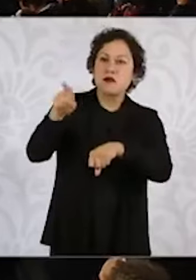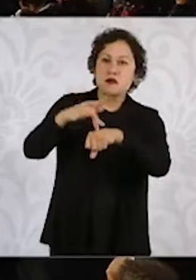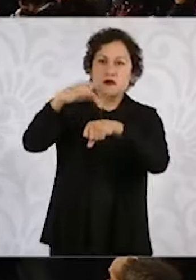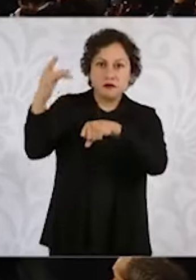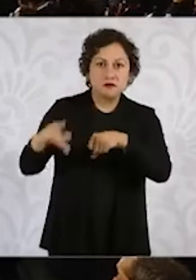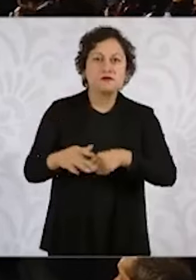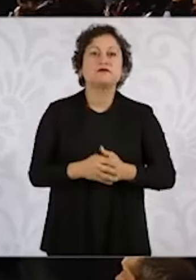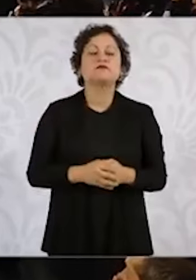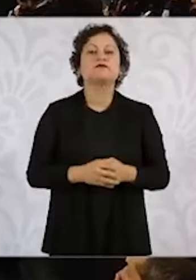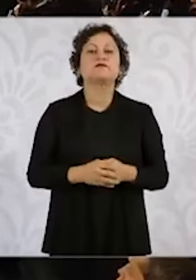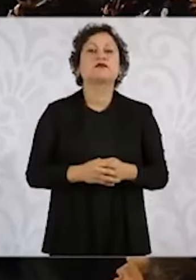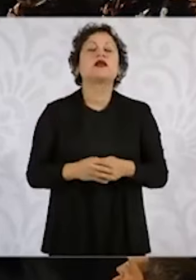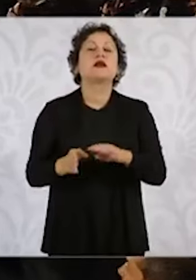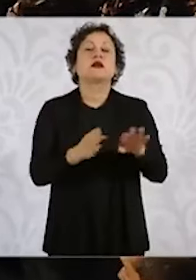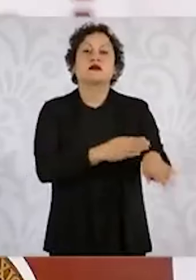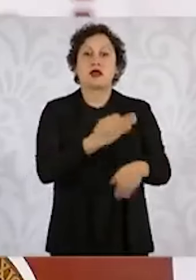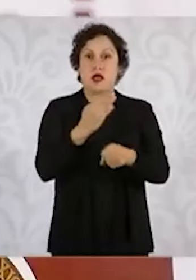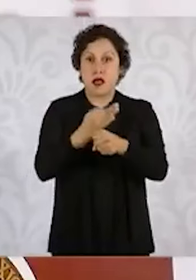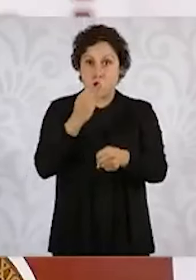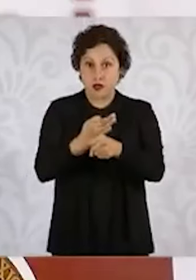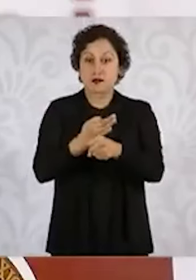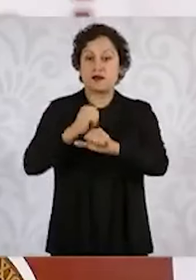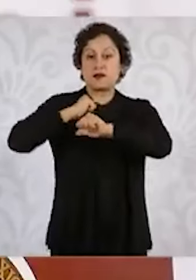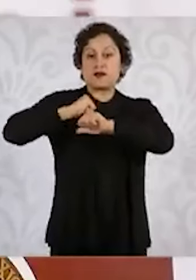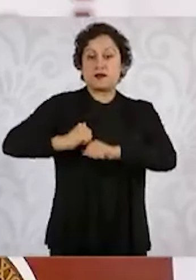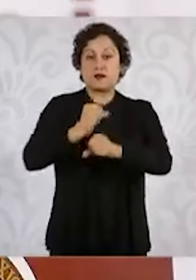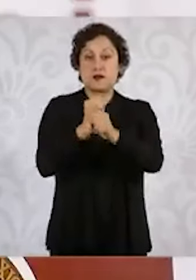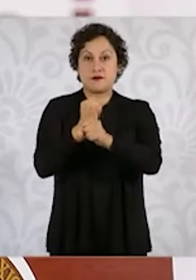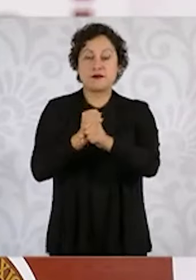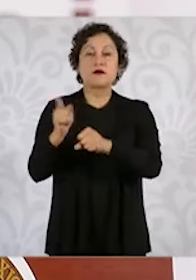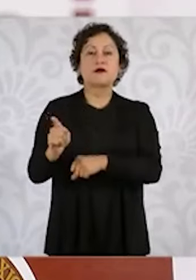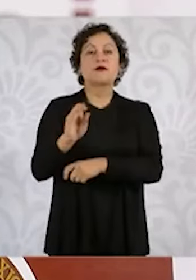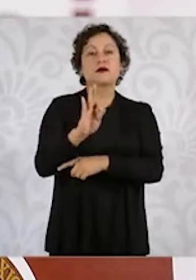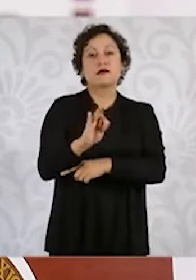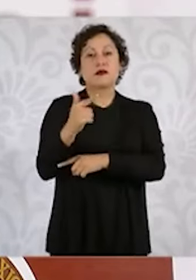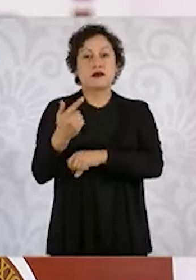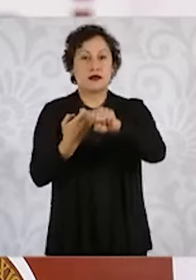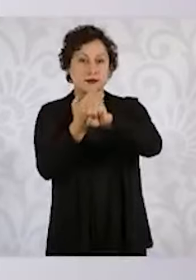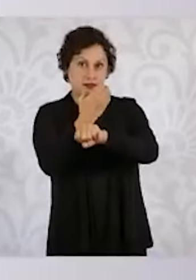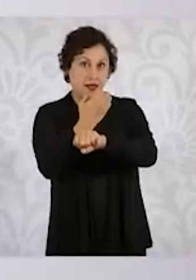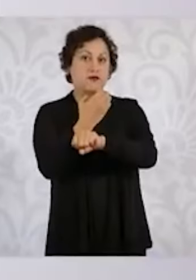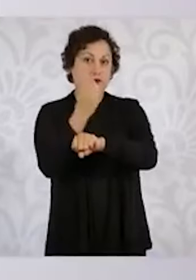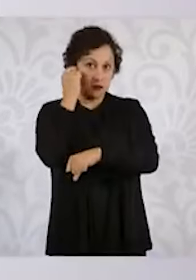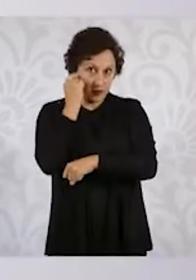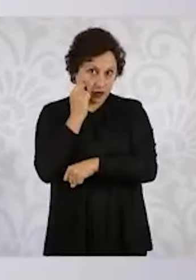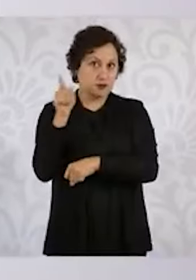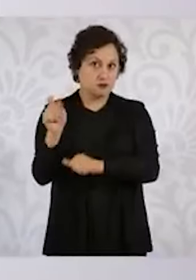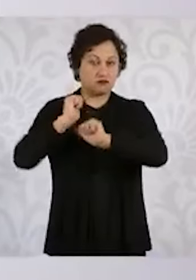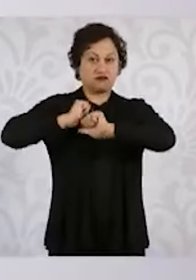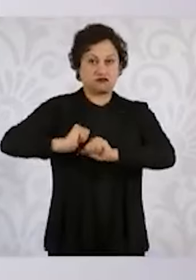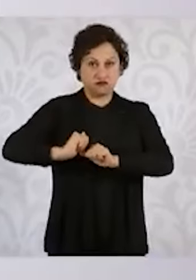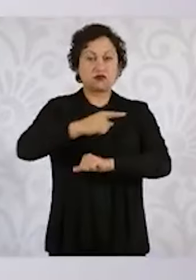Al momento las investigaciones las está conduciendo la Fiscalía General de Justicia del Estado, del Estado de Guerrero. Hemos estado en